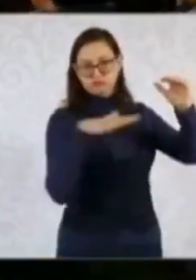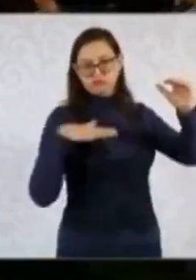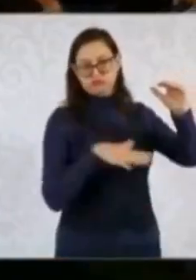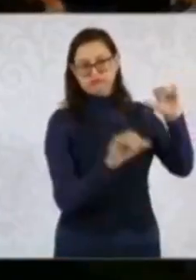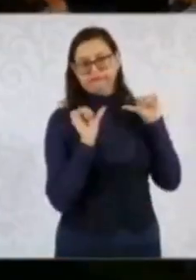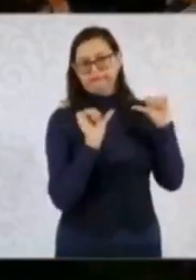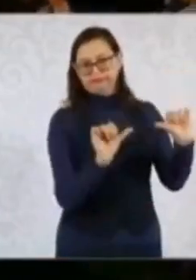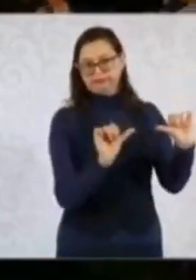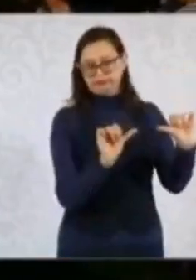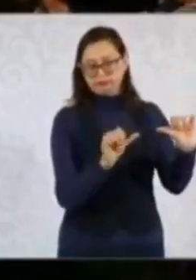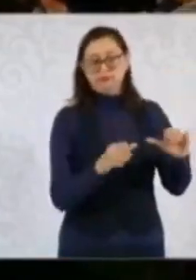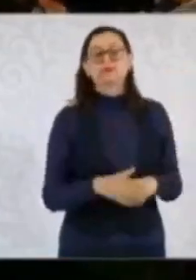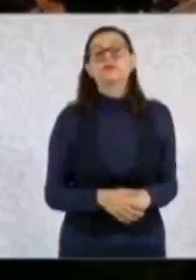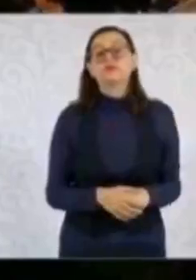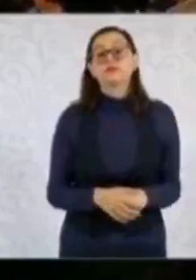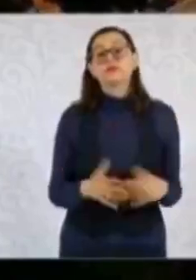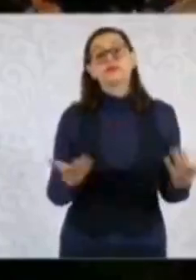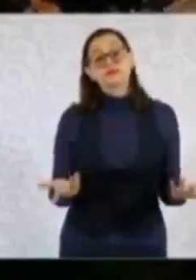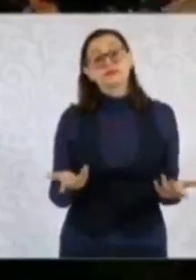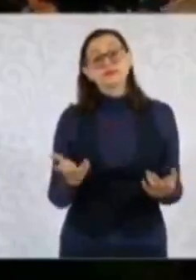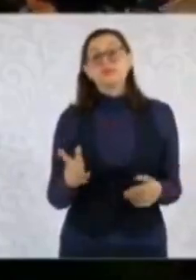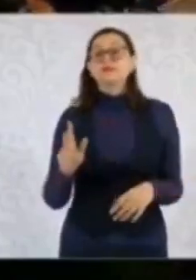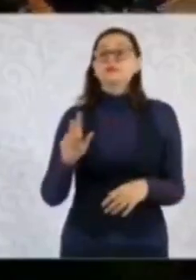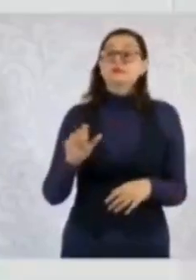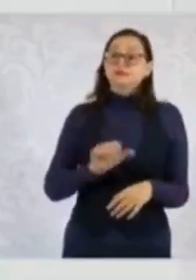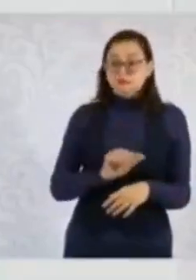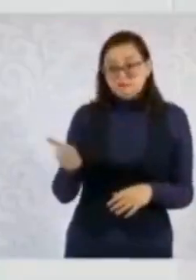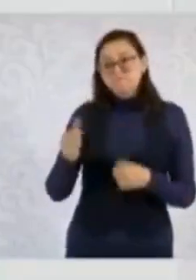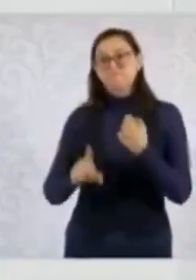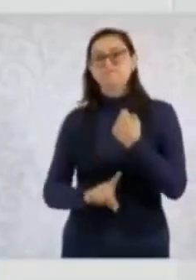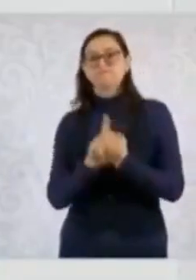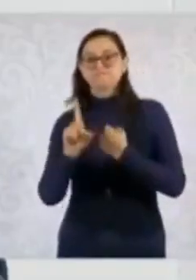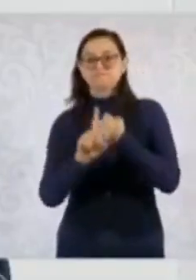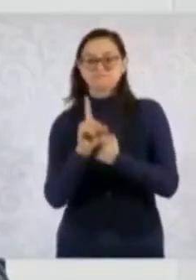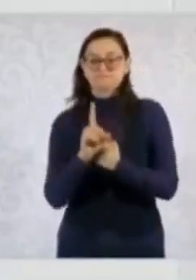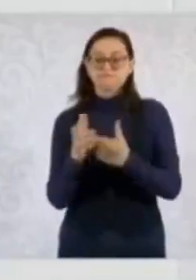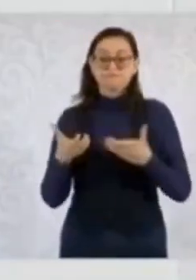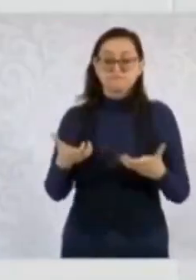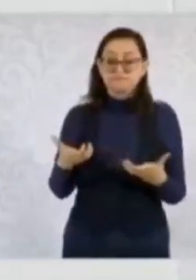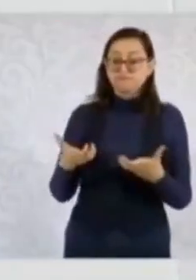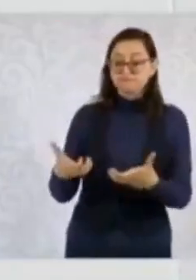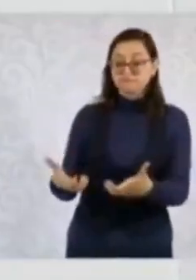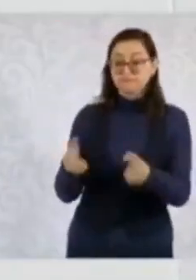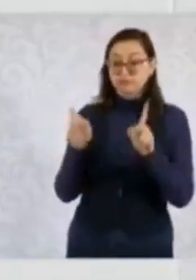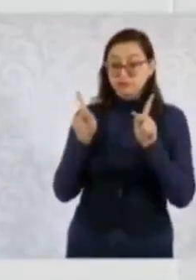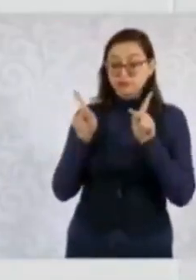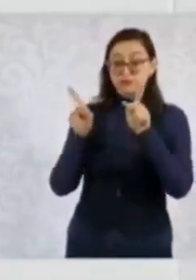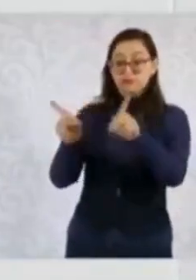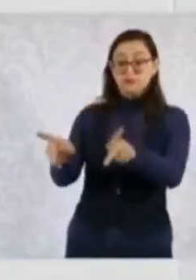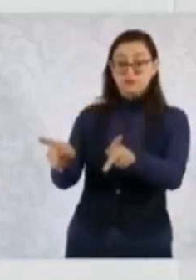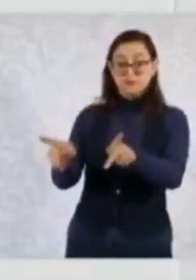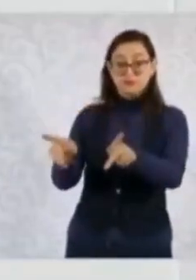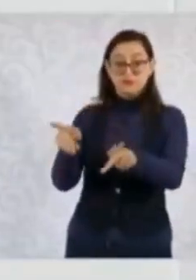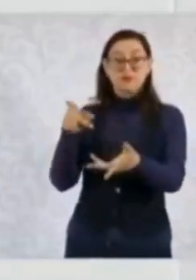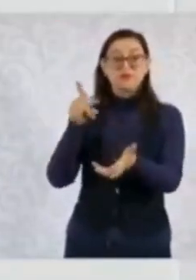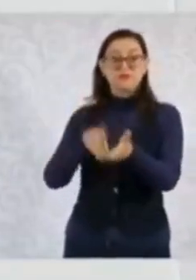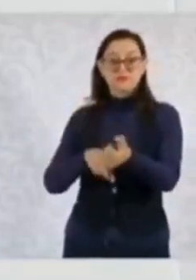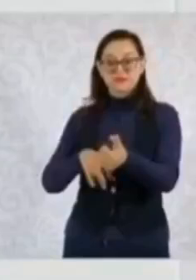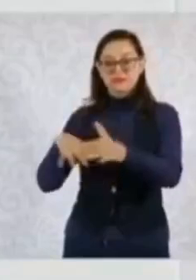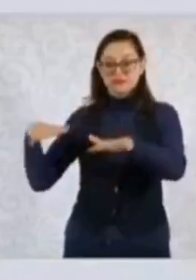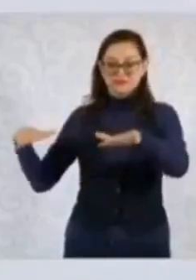son las carreteras, los caminos, particularmente un puente de un camino que lleva al relleno sanitario en Acapulco,